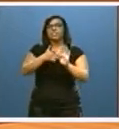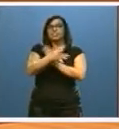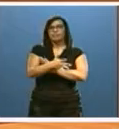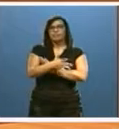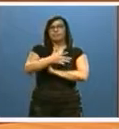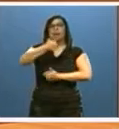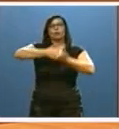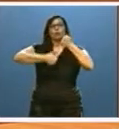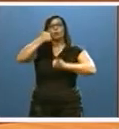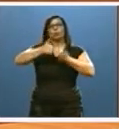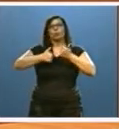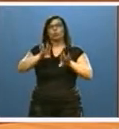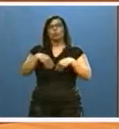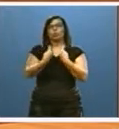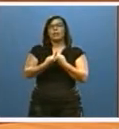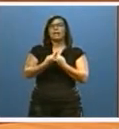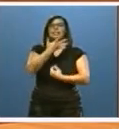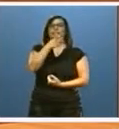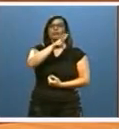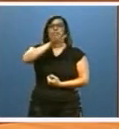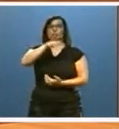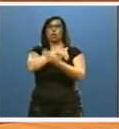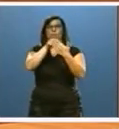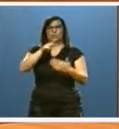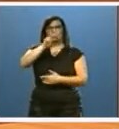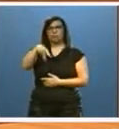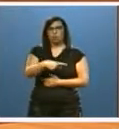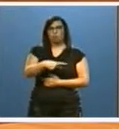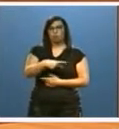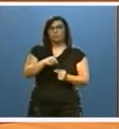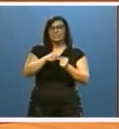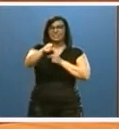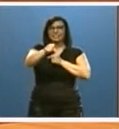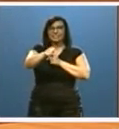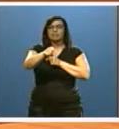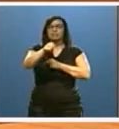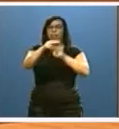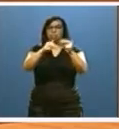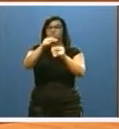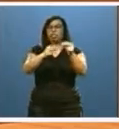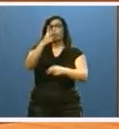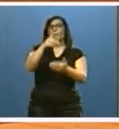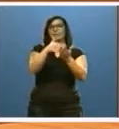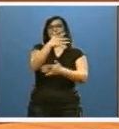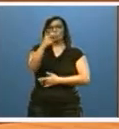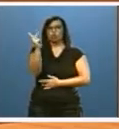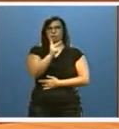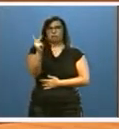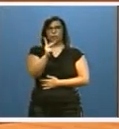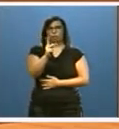licitar actuaciones por valor de 525 millones en 2.500 kilómetros de la misma, el 22%.